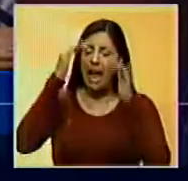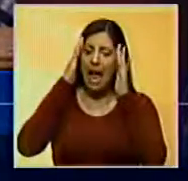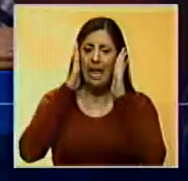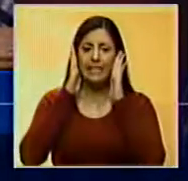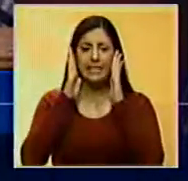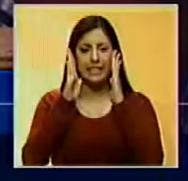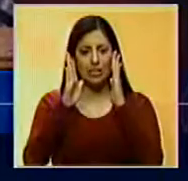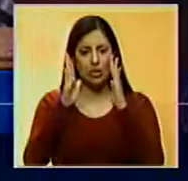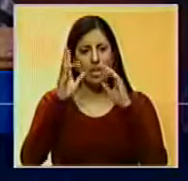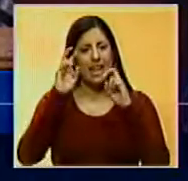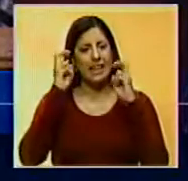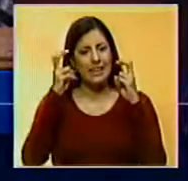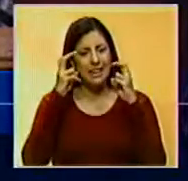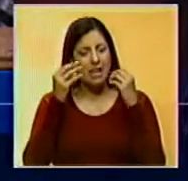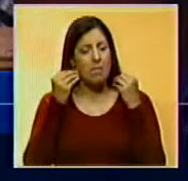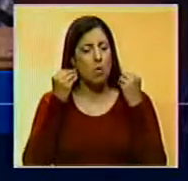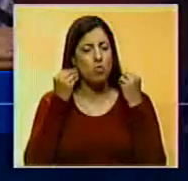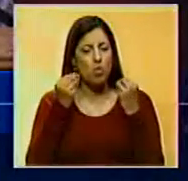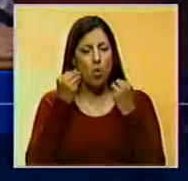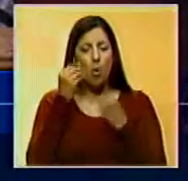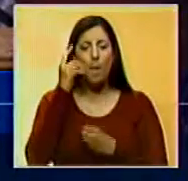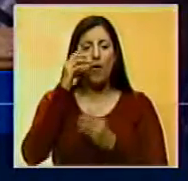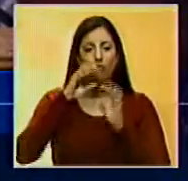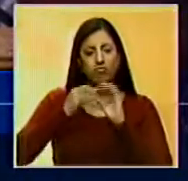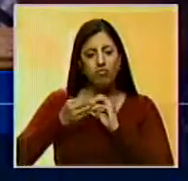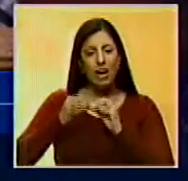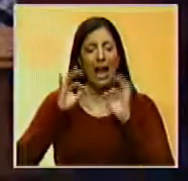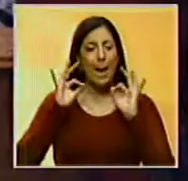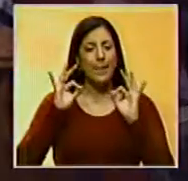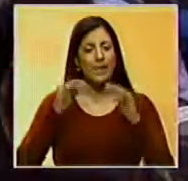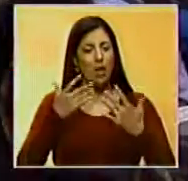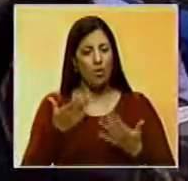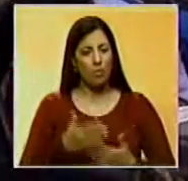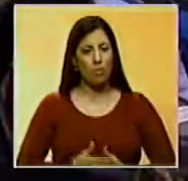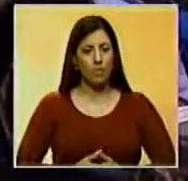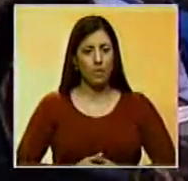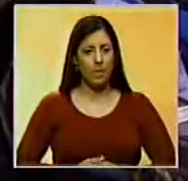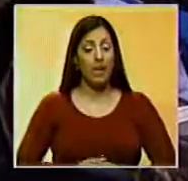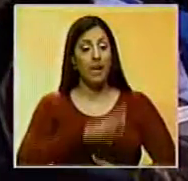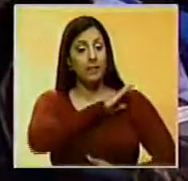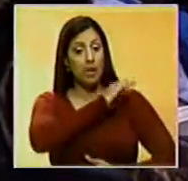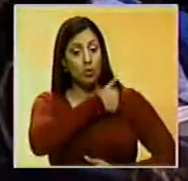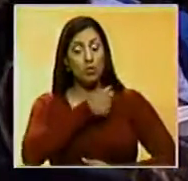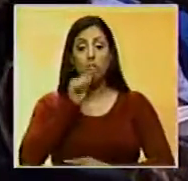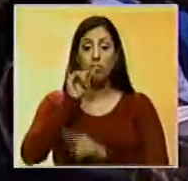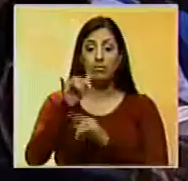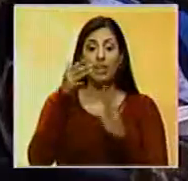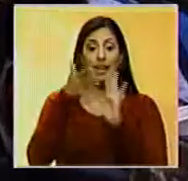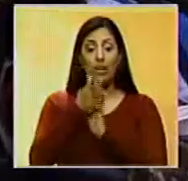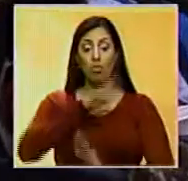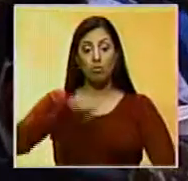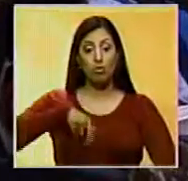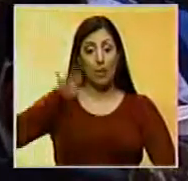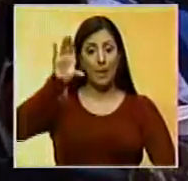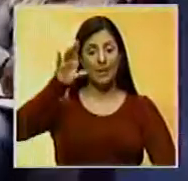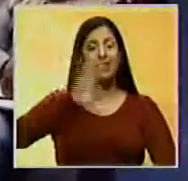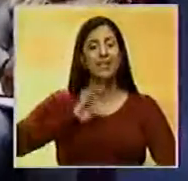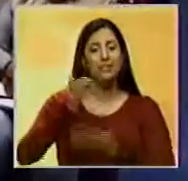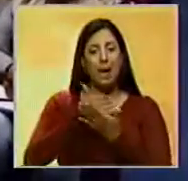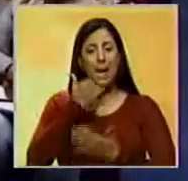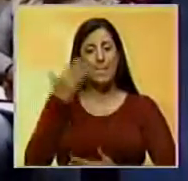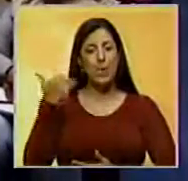el tema de cómo, cuáles son los mecanismos específicos que hay ahí. Autoridades indicaron que a nuestro país se llegaron